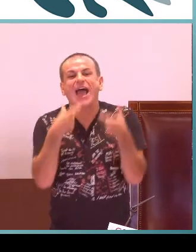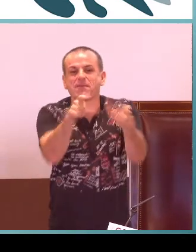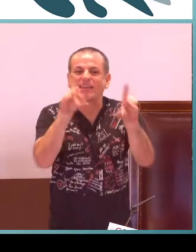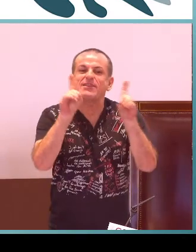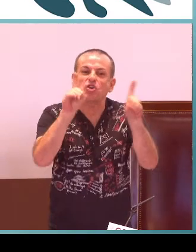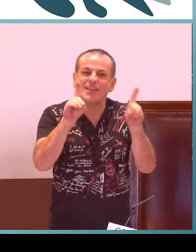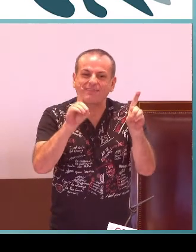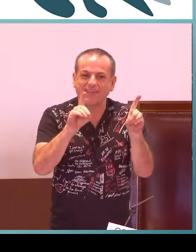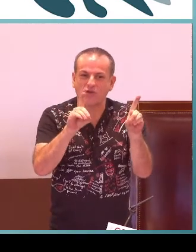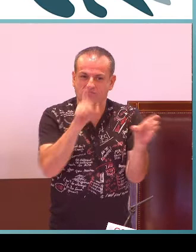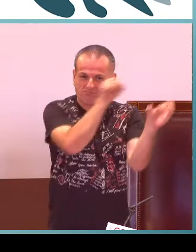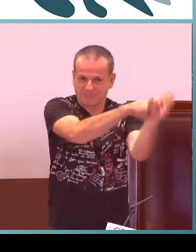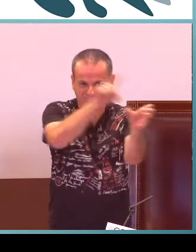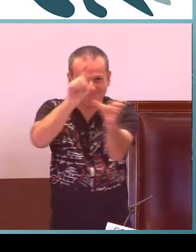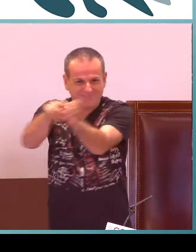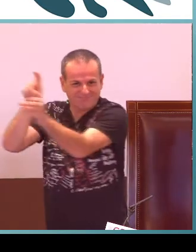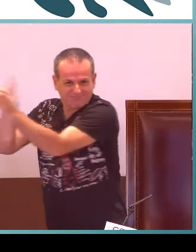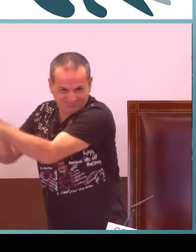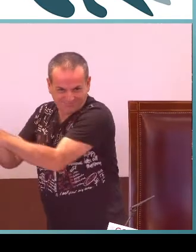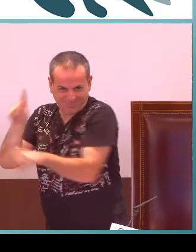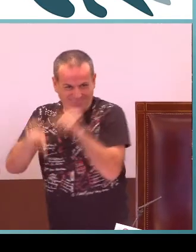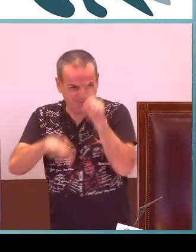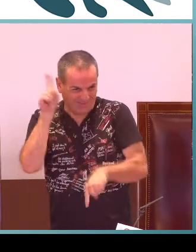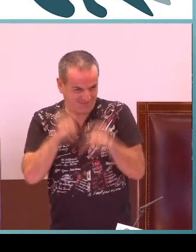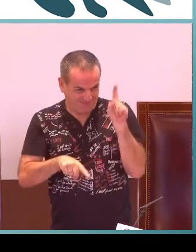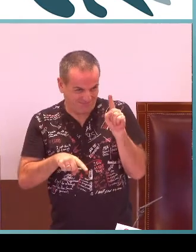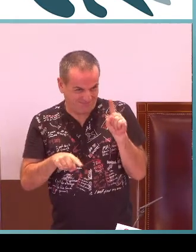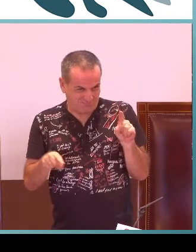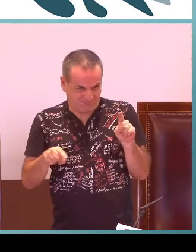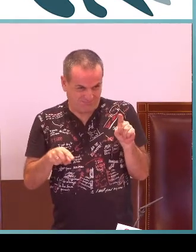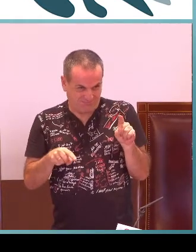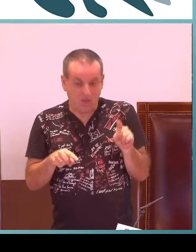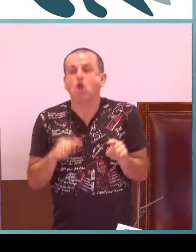participamos cada uno dentro de la especialidad docente que imparte.